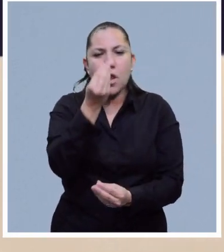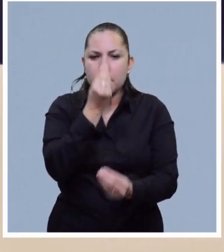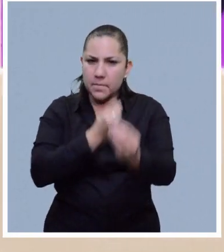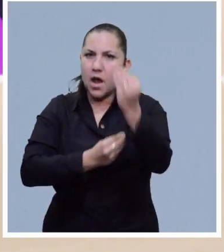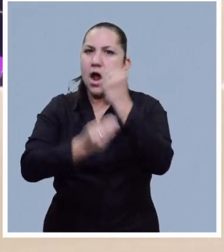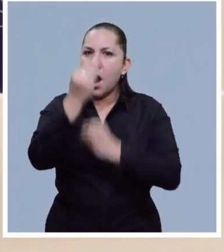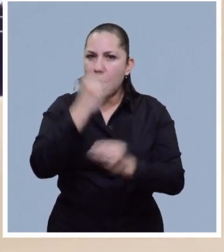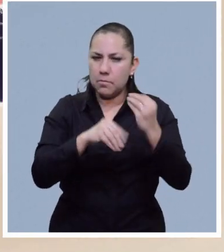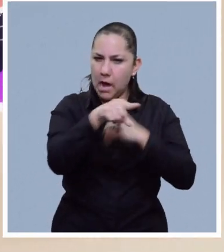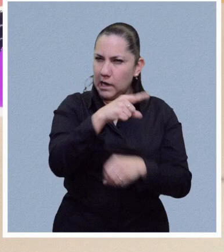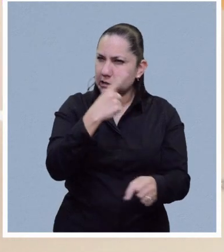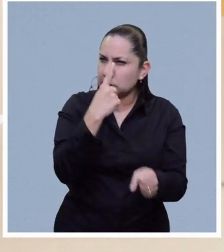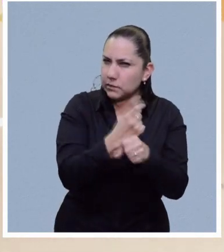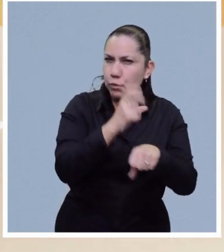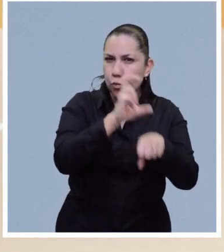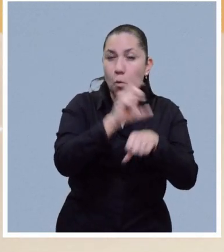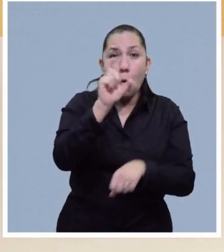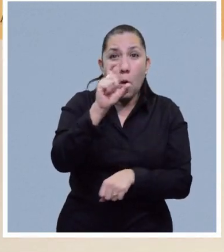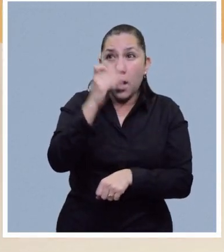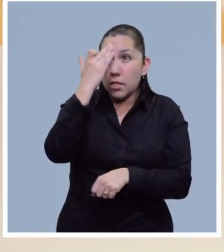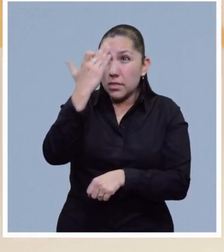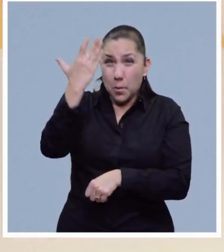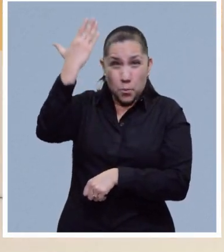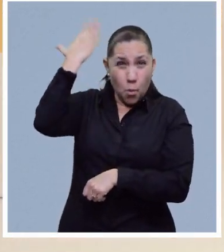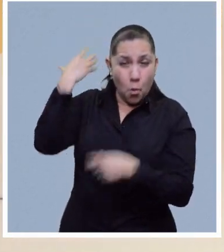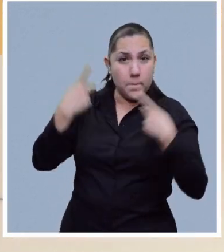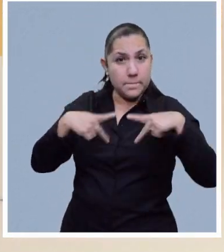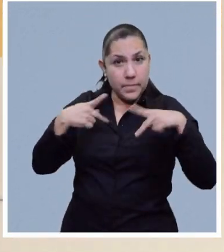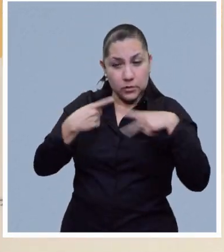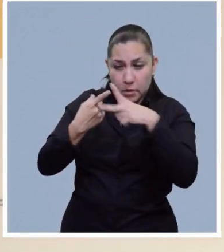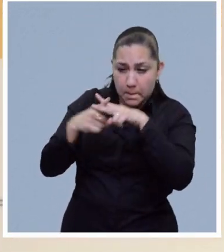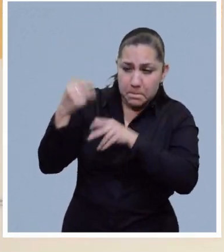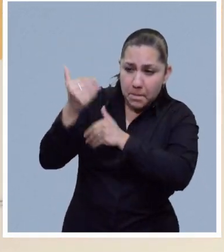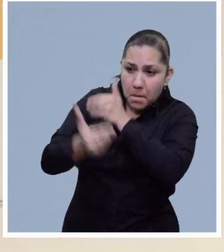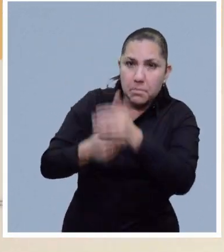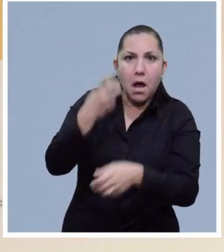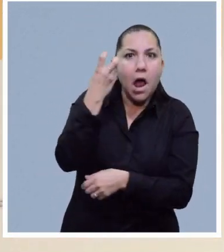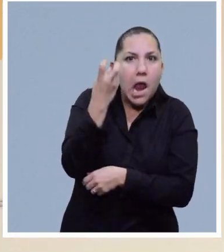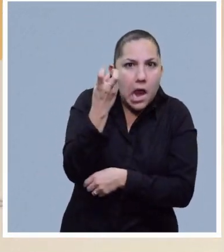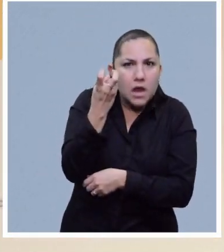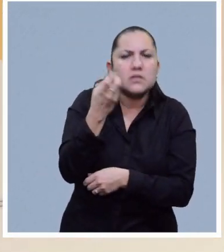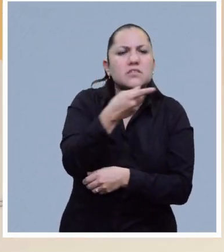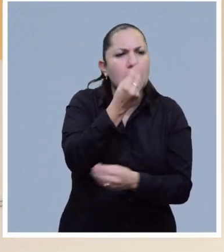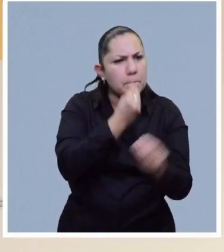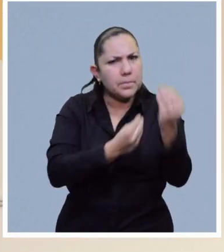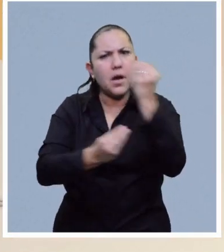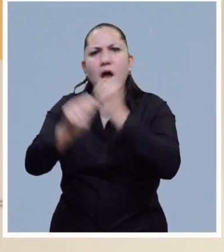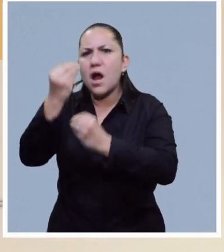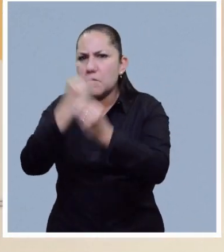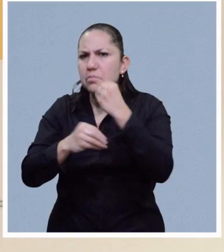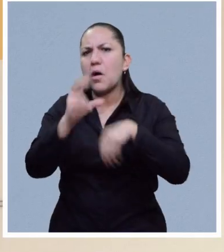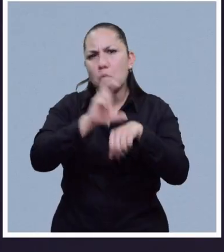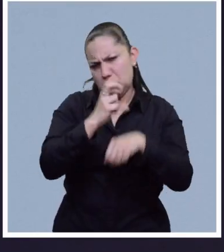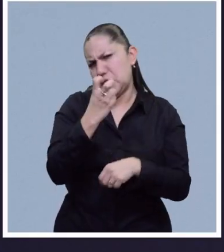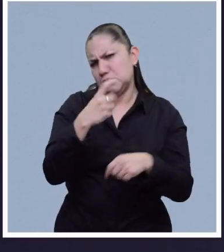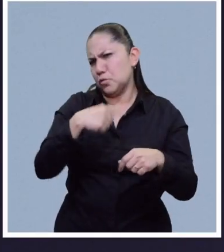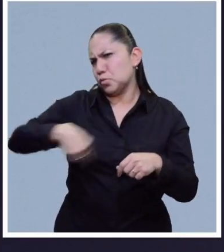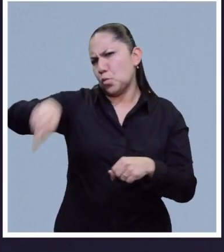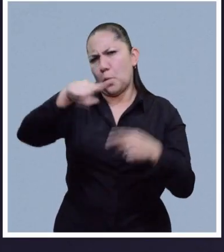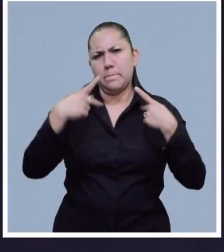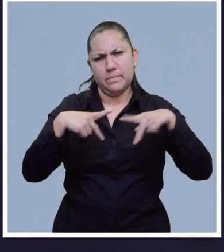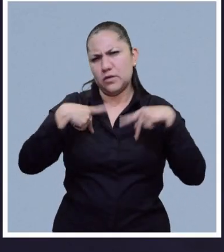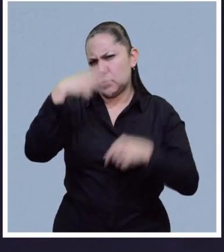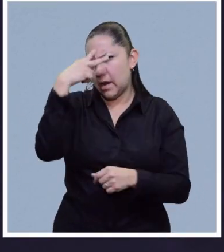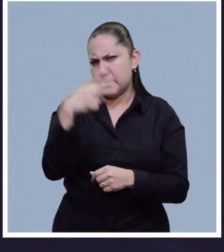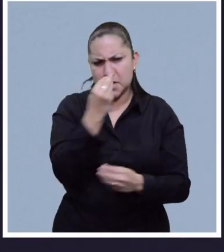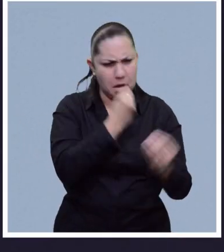lo ha sido prácticamente desde que habitamos este planeta. Además de ser un elemento central de nuestra canasta básica, para los mexicanos este objeto